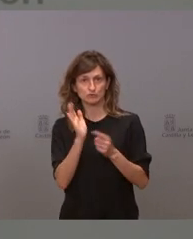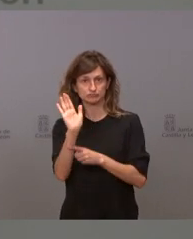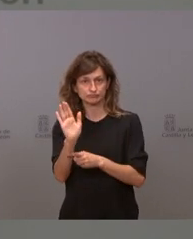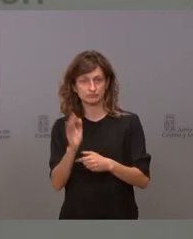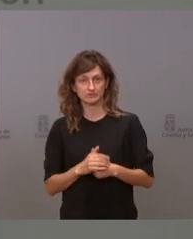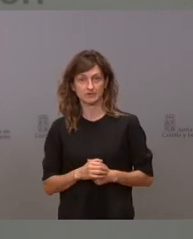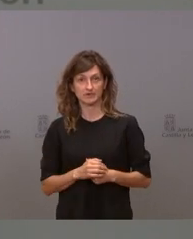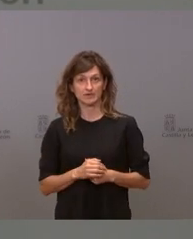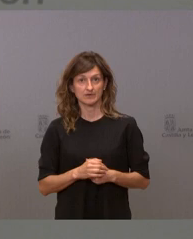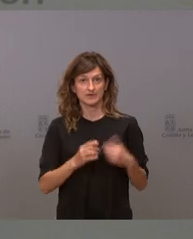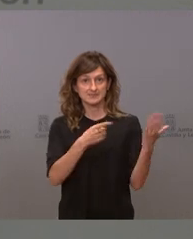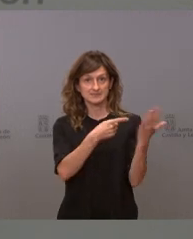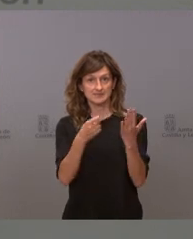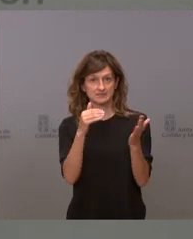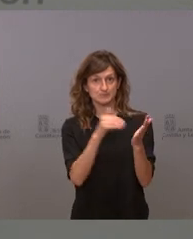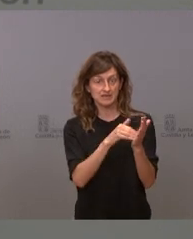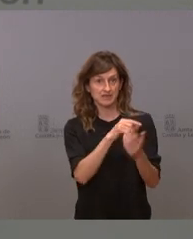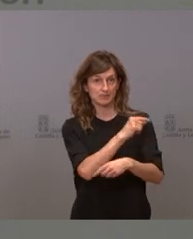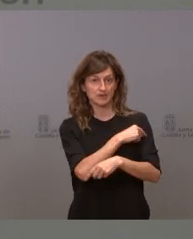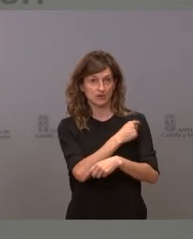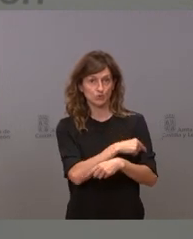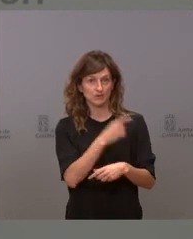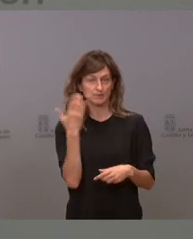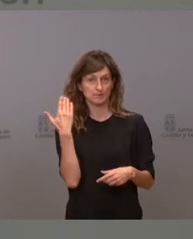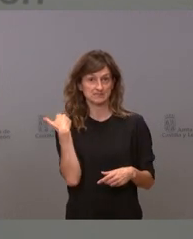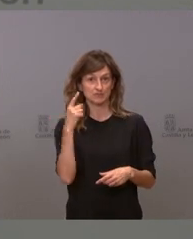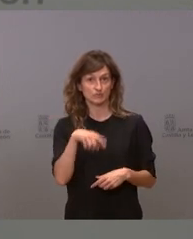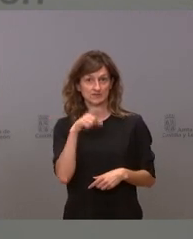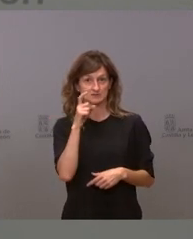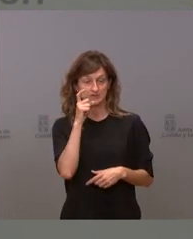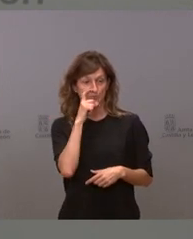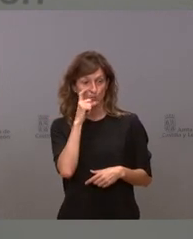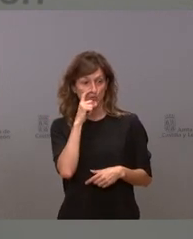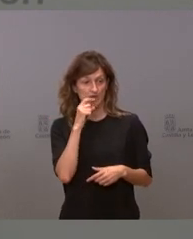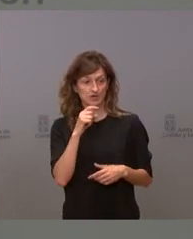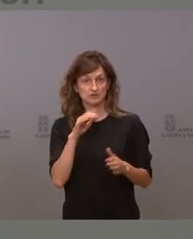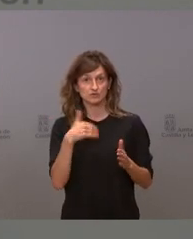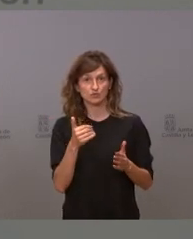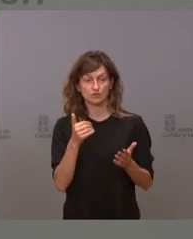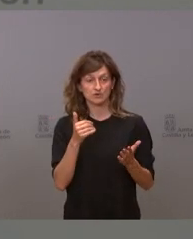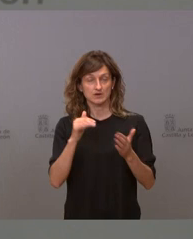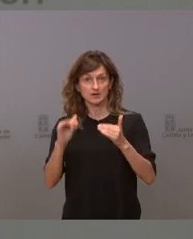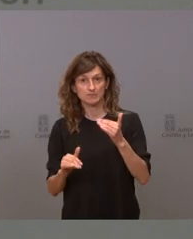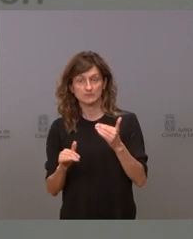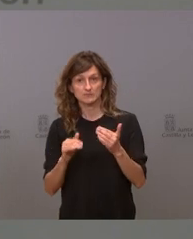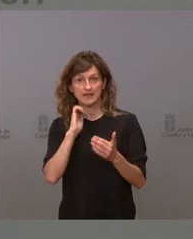si dábamos 600.000 vacunas en el mes de junio y nos traen 200.000 no son quejas